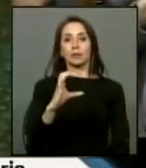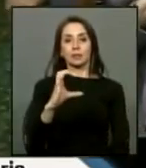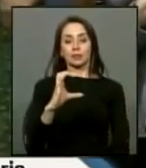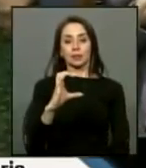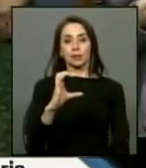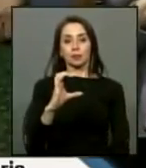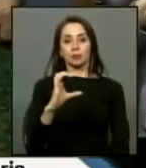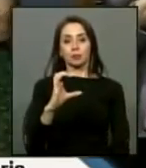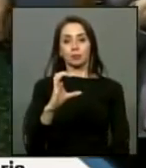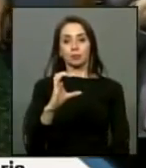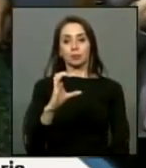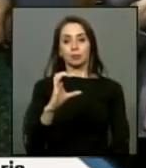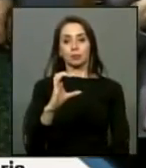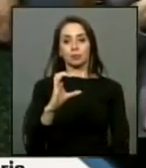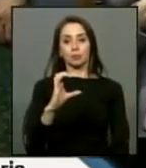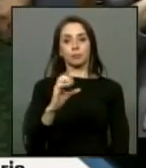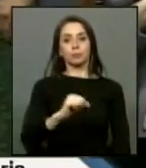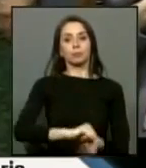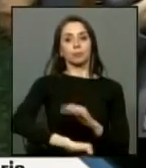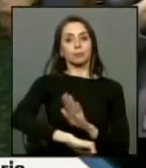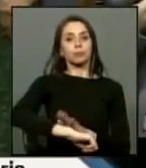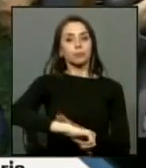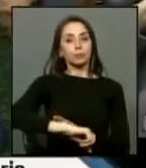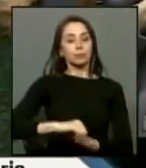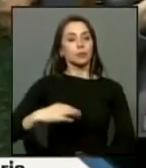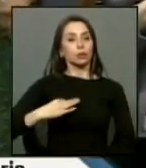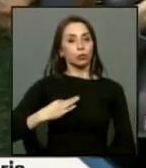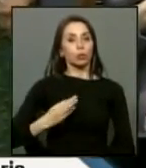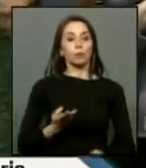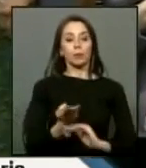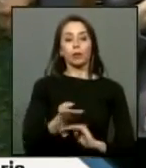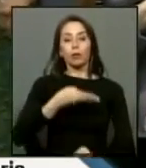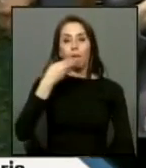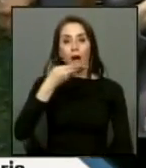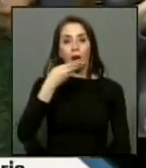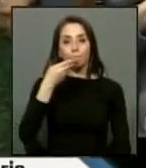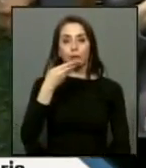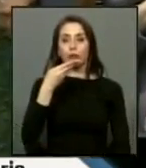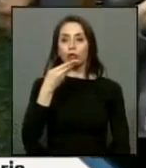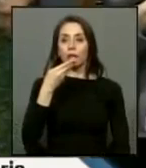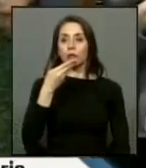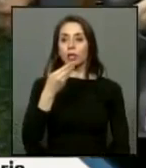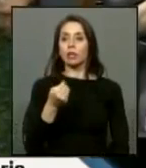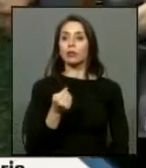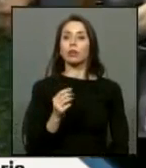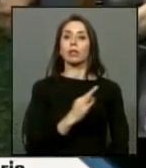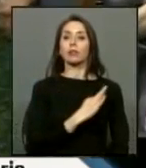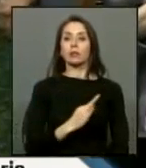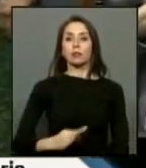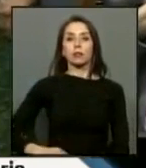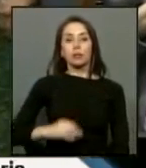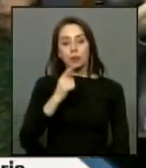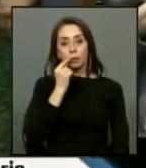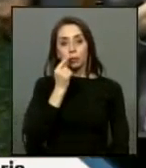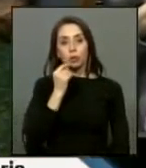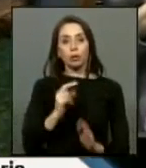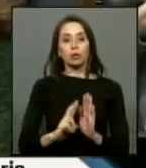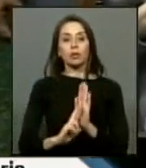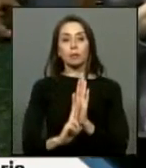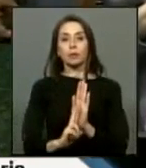y la izquierda ciudadana ha solicitado el uso de la palabra el diputado representante